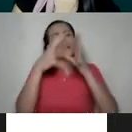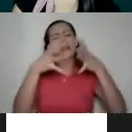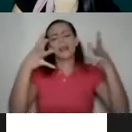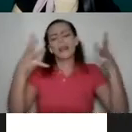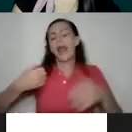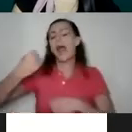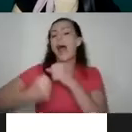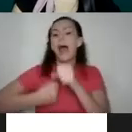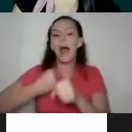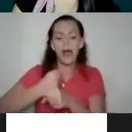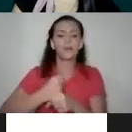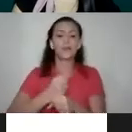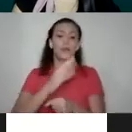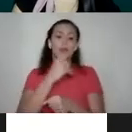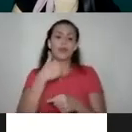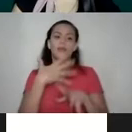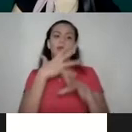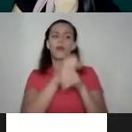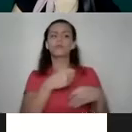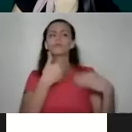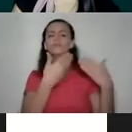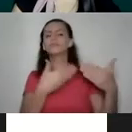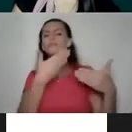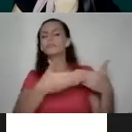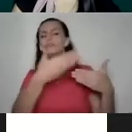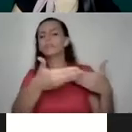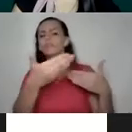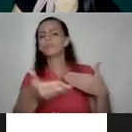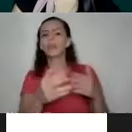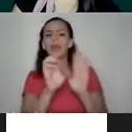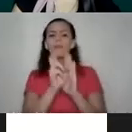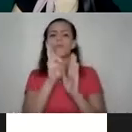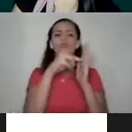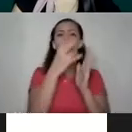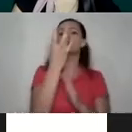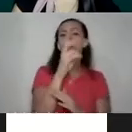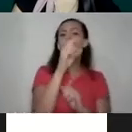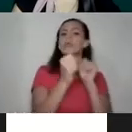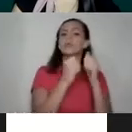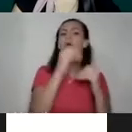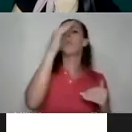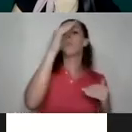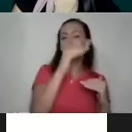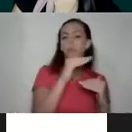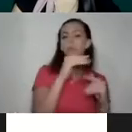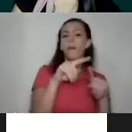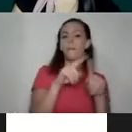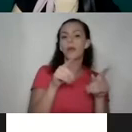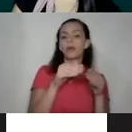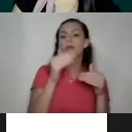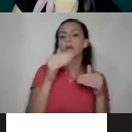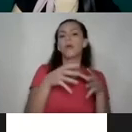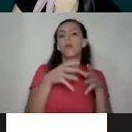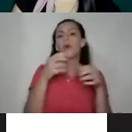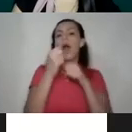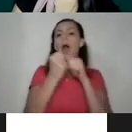y que incluso hay una tendencia, digamos que el 2017 fue un año que estuvo a la baja, pero la tendencia es que va aumentando año